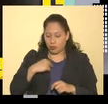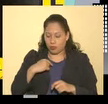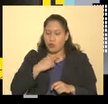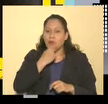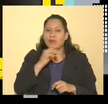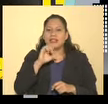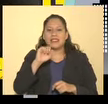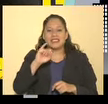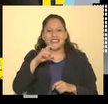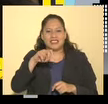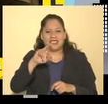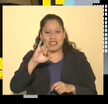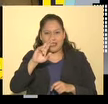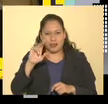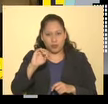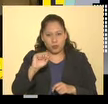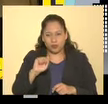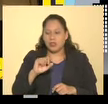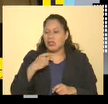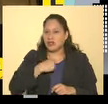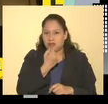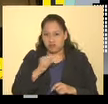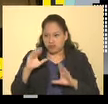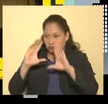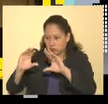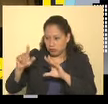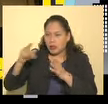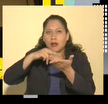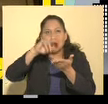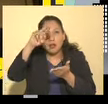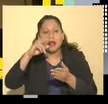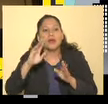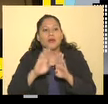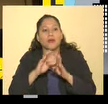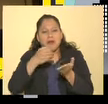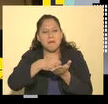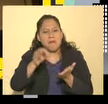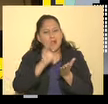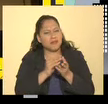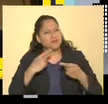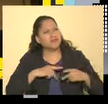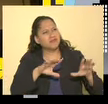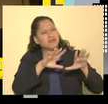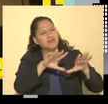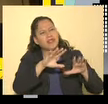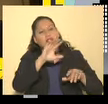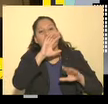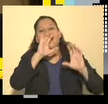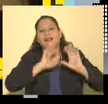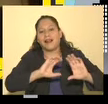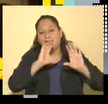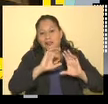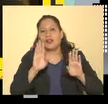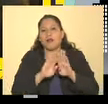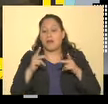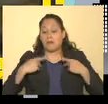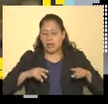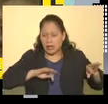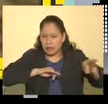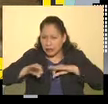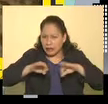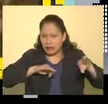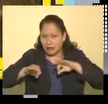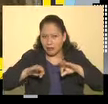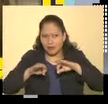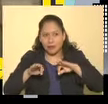Siqueiros. Y el mural se llama Canto a los Héroes, que vemos como figura dominante un trabajador rodeado